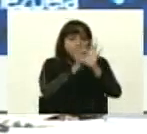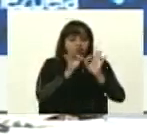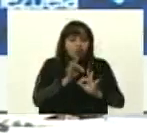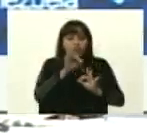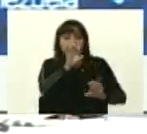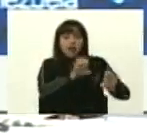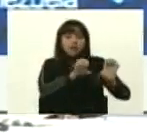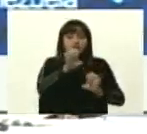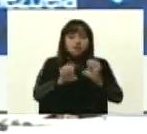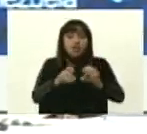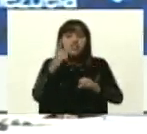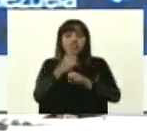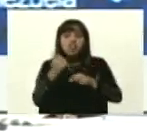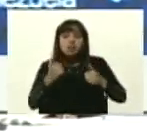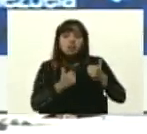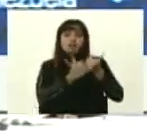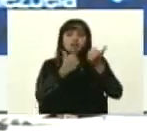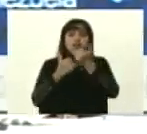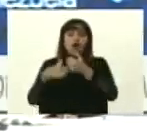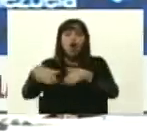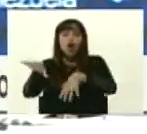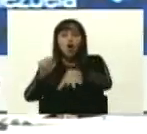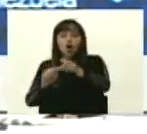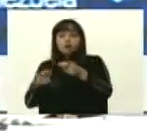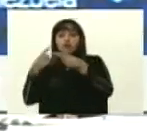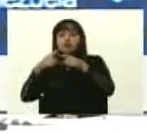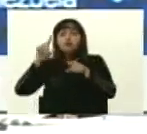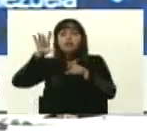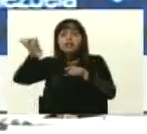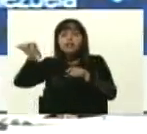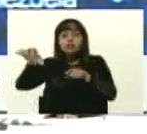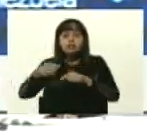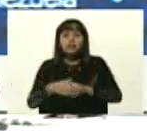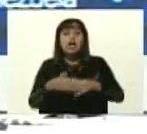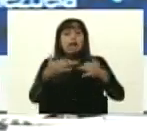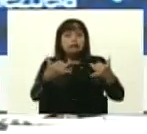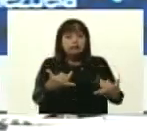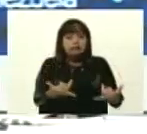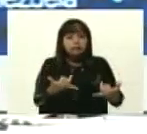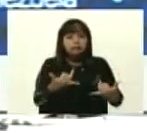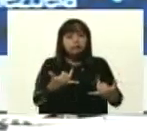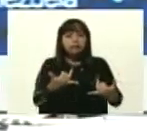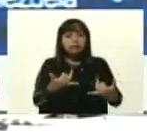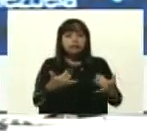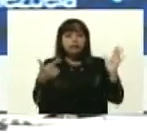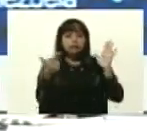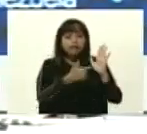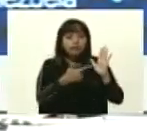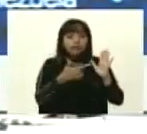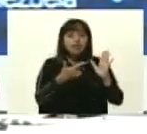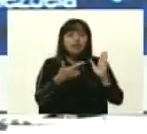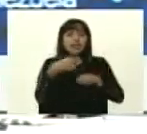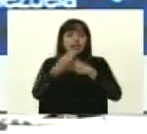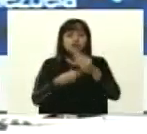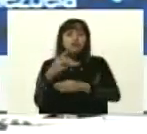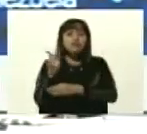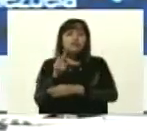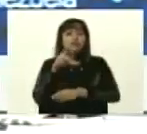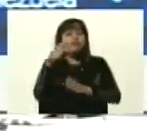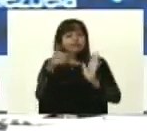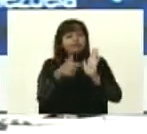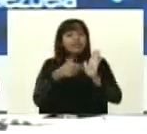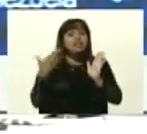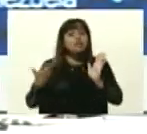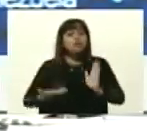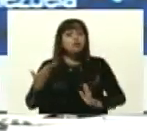Teníamos que apoyarnos en tecnología de otros países. Ya tenemos la prueba del ISA de Venezuela. Es muy importante.